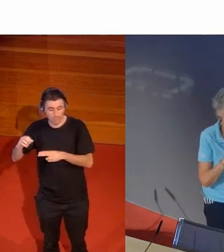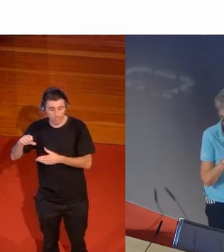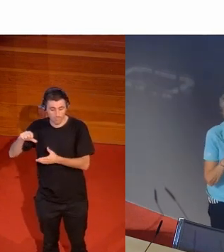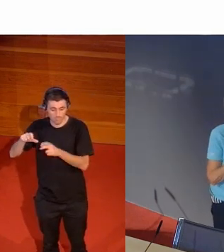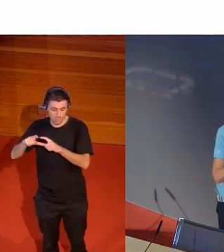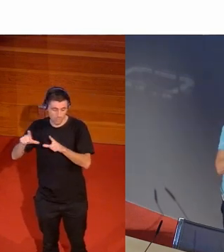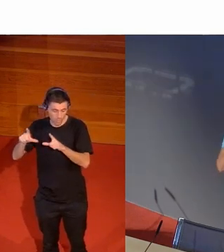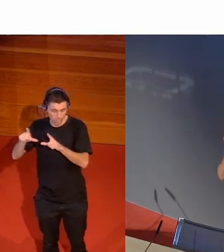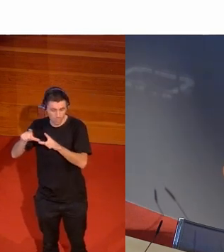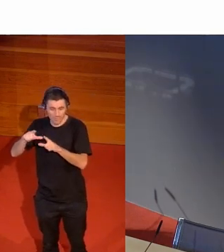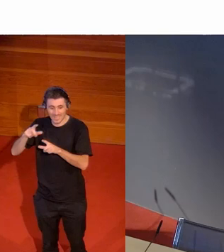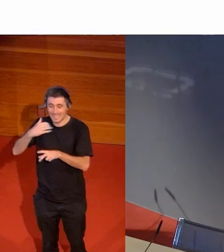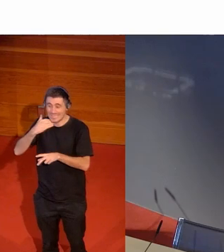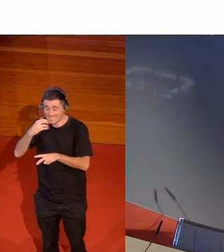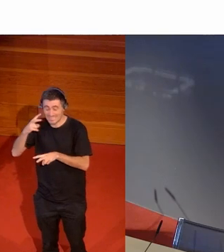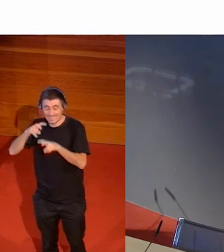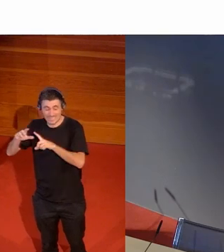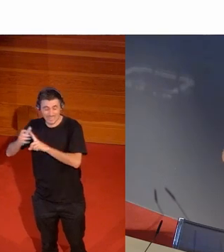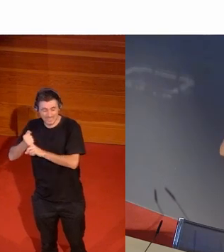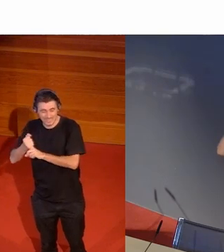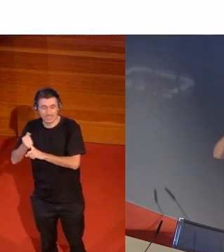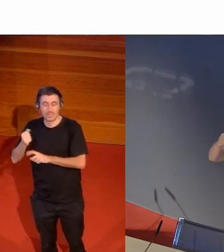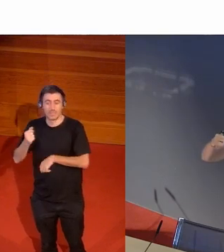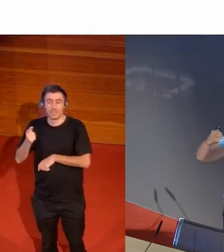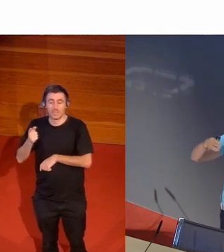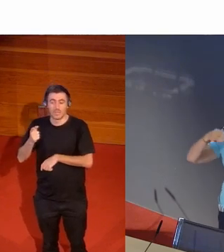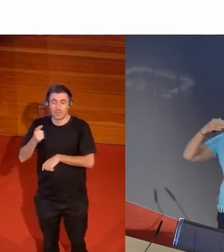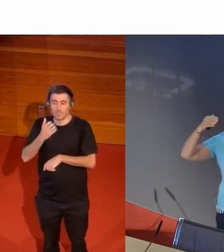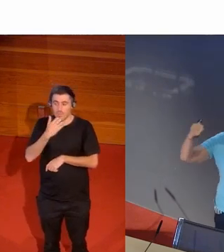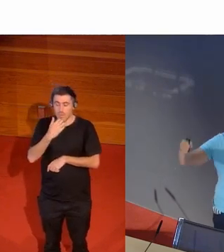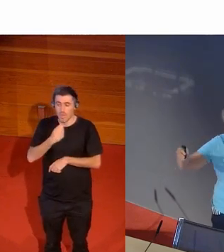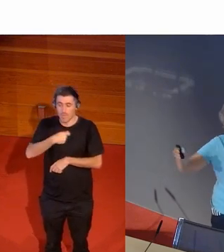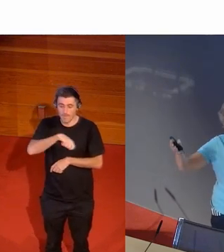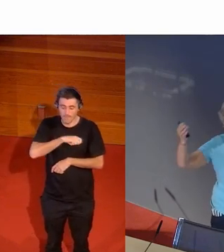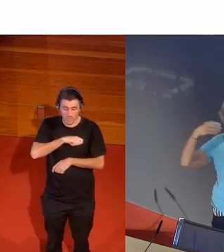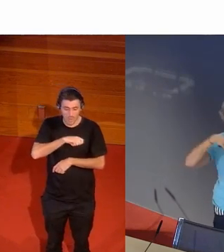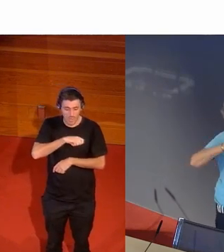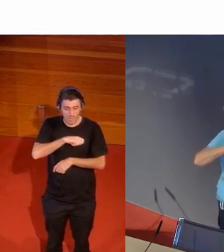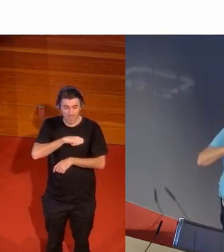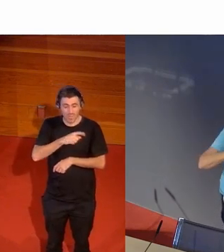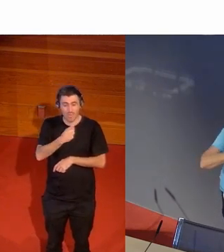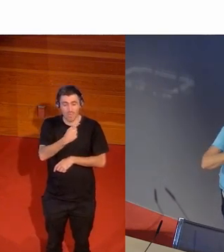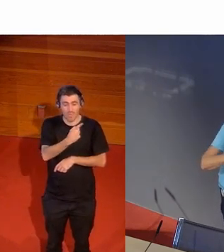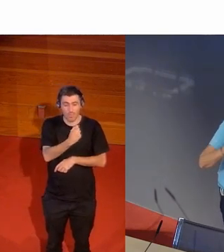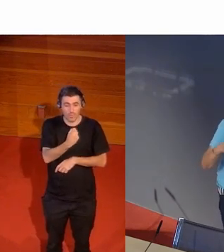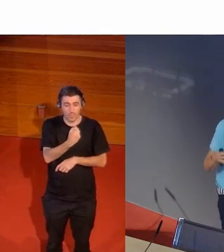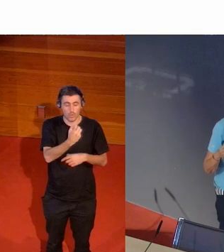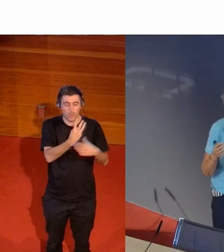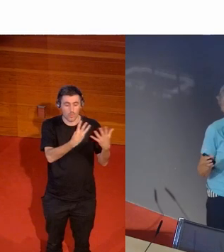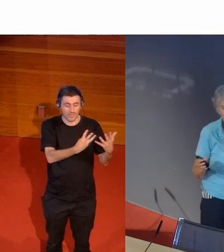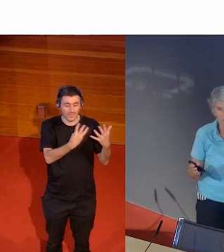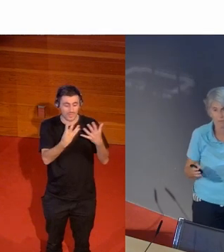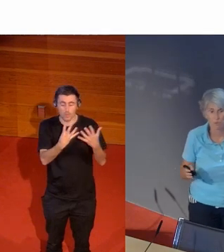% de participación global no solo en española en española en París ha habido 193 mujeres y 190 hombres